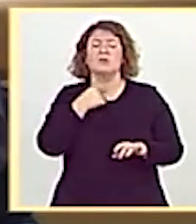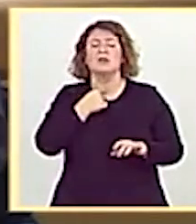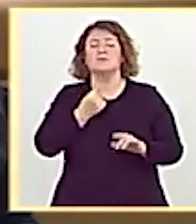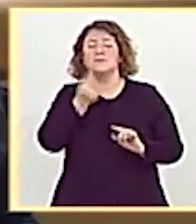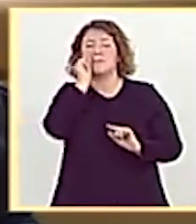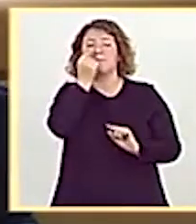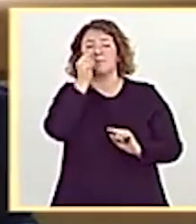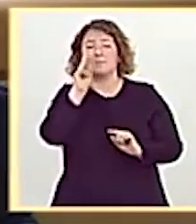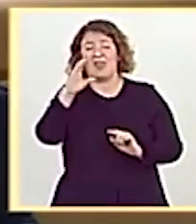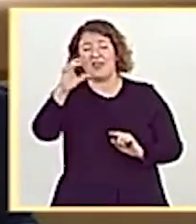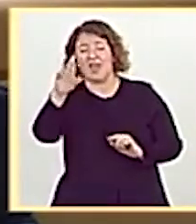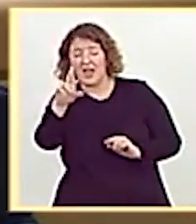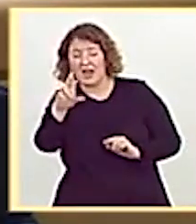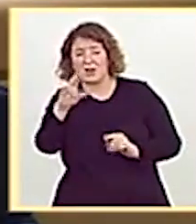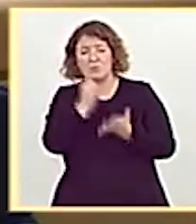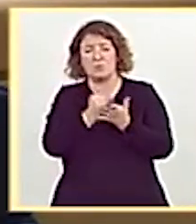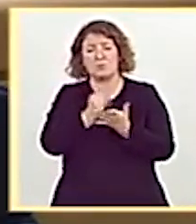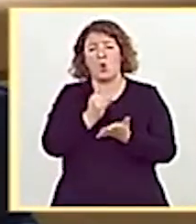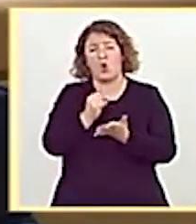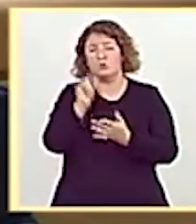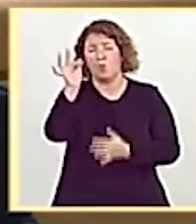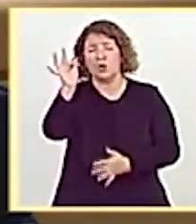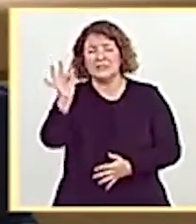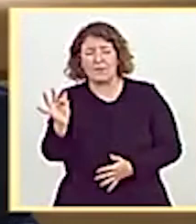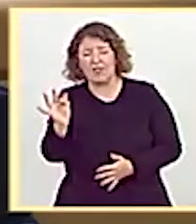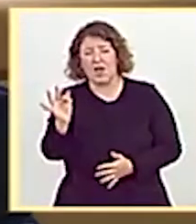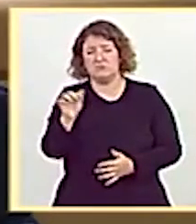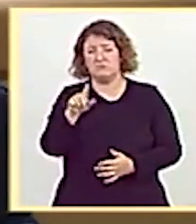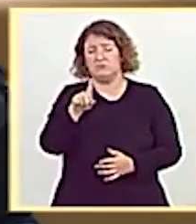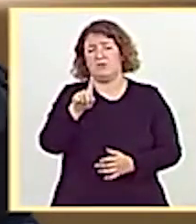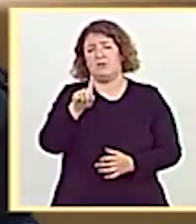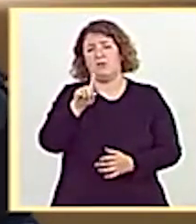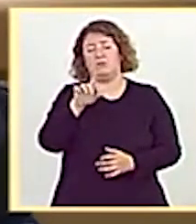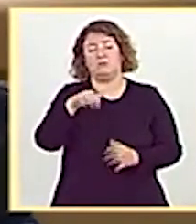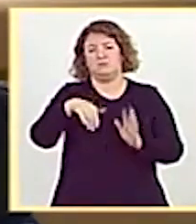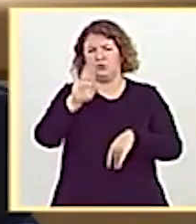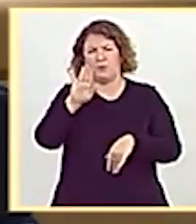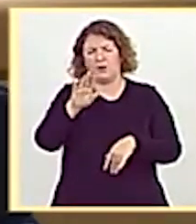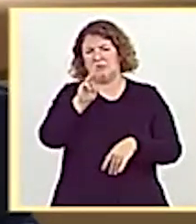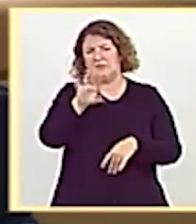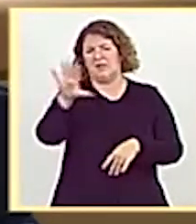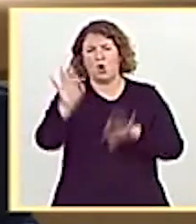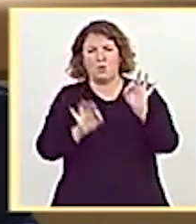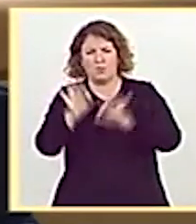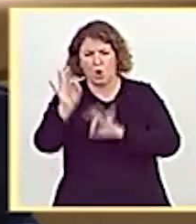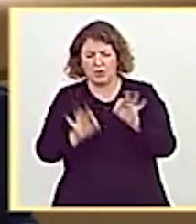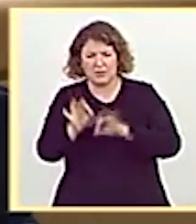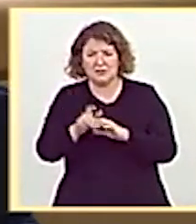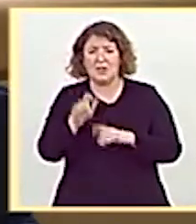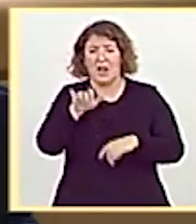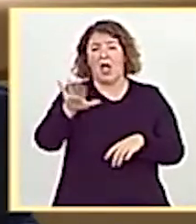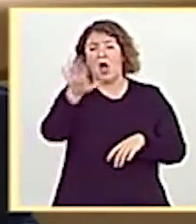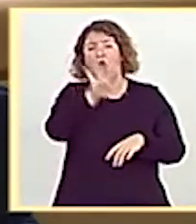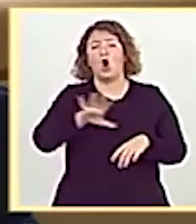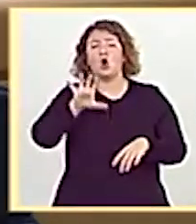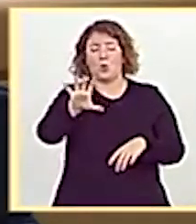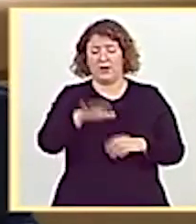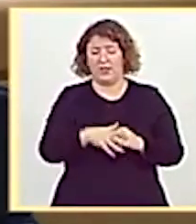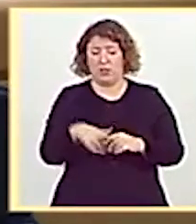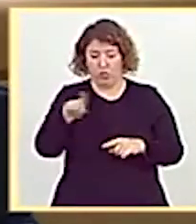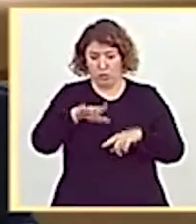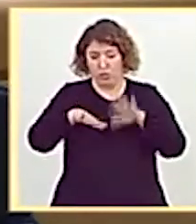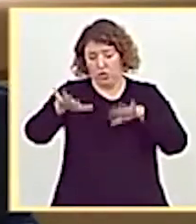10% y con una ocupación de unidades de cuidados intensivos superior al 35% de la comunidad autónoma en que estuviera esas